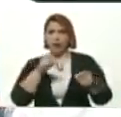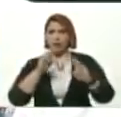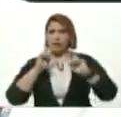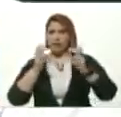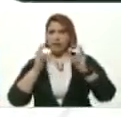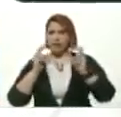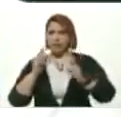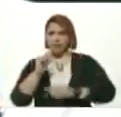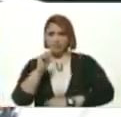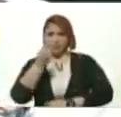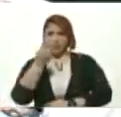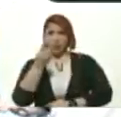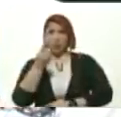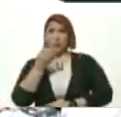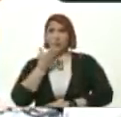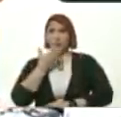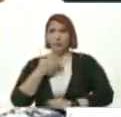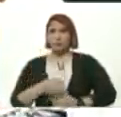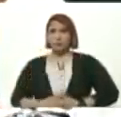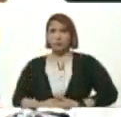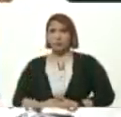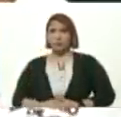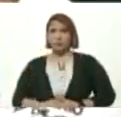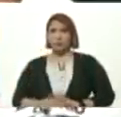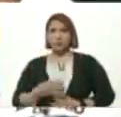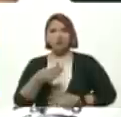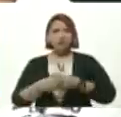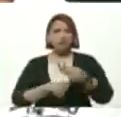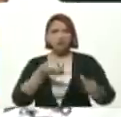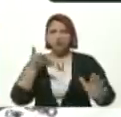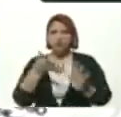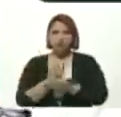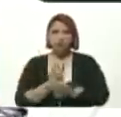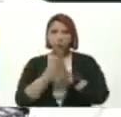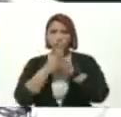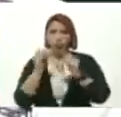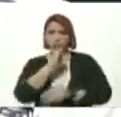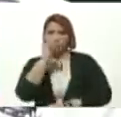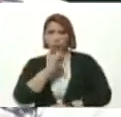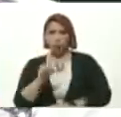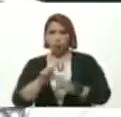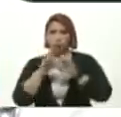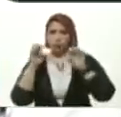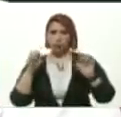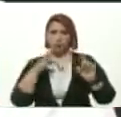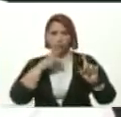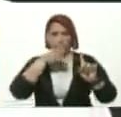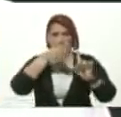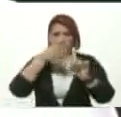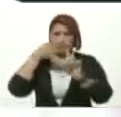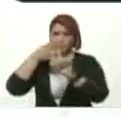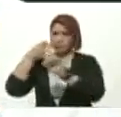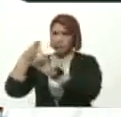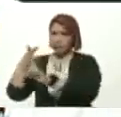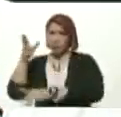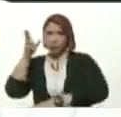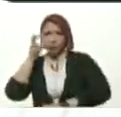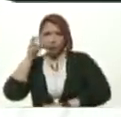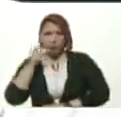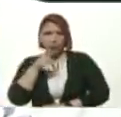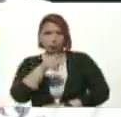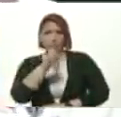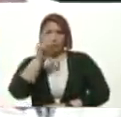En este tema En particular Que se ha hecho En todas las zonas educativas Orientado Escuchándolo a usted Y escuchando a la